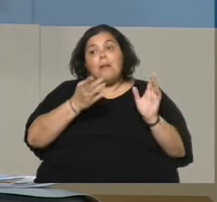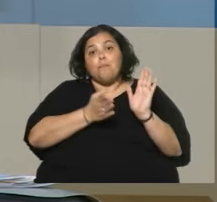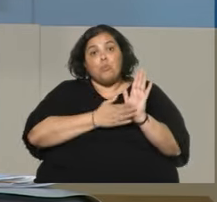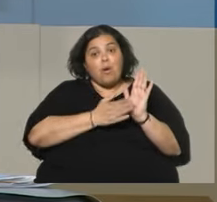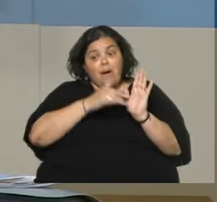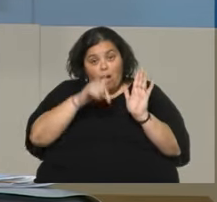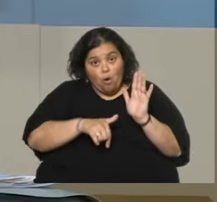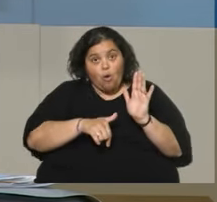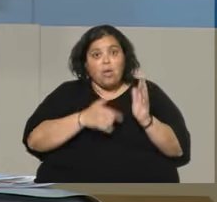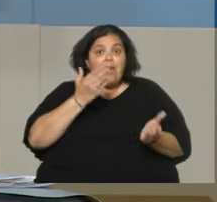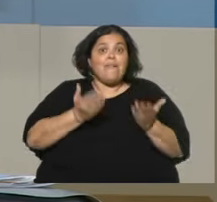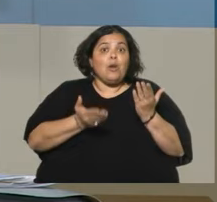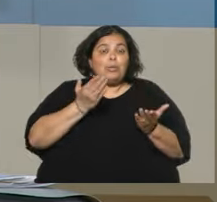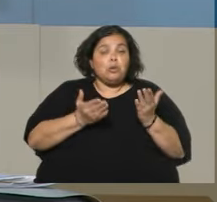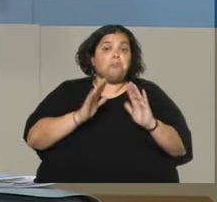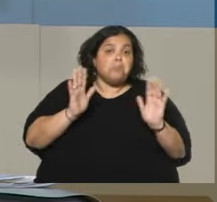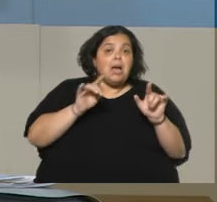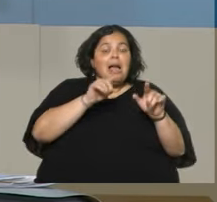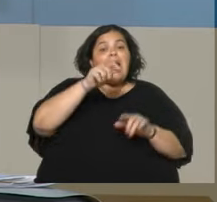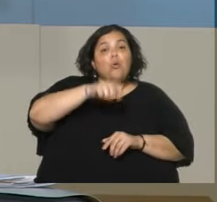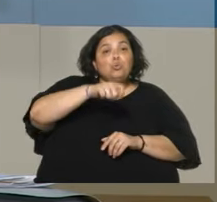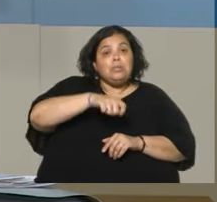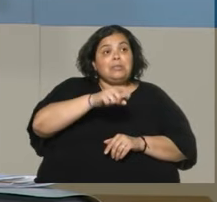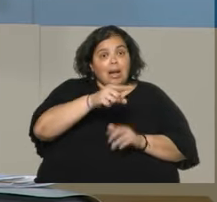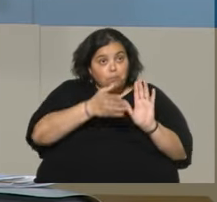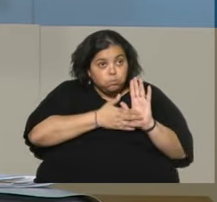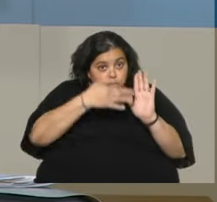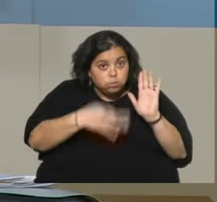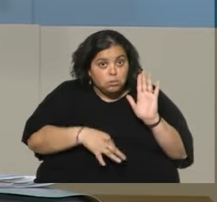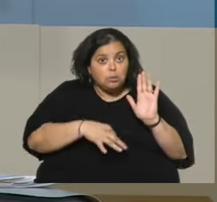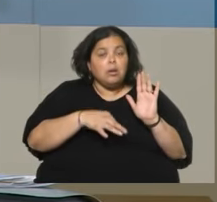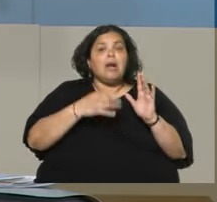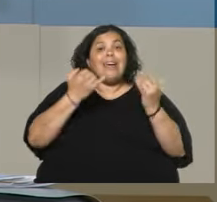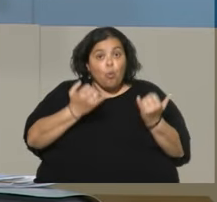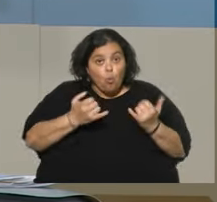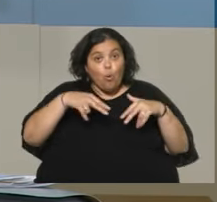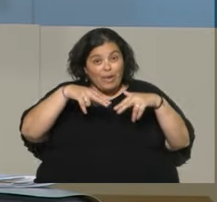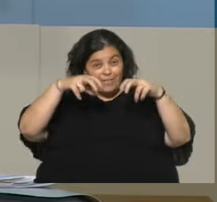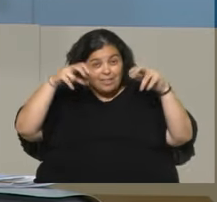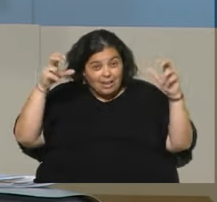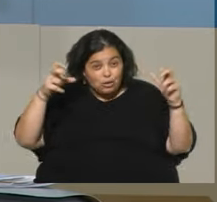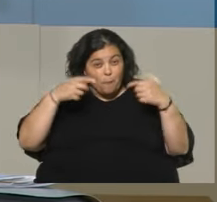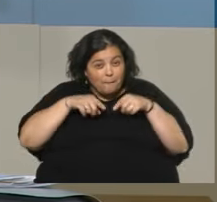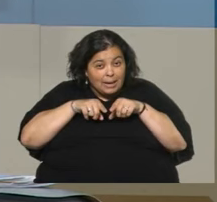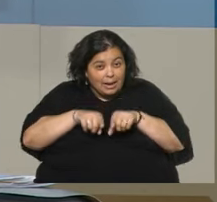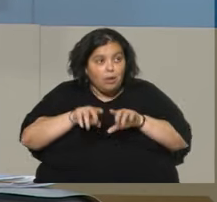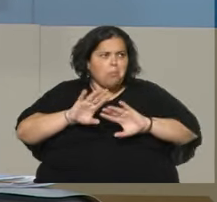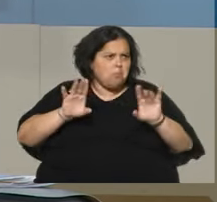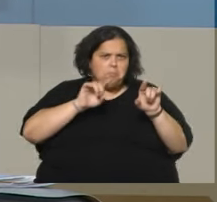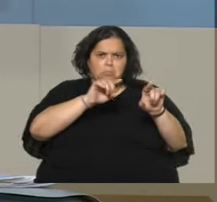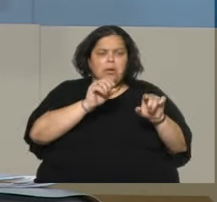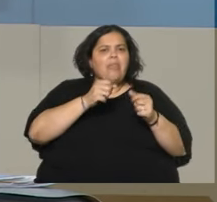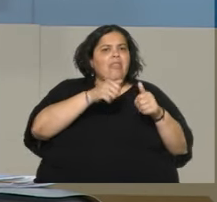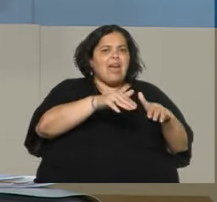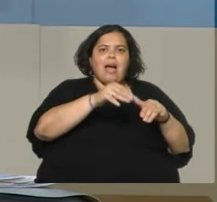evaluando la justicia las comprueba de que hubo una investigación en paralelo, pero yo creo que hay que